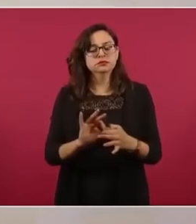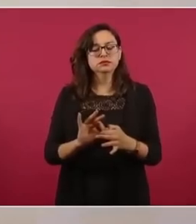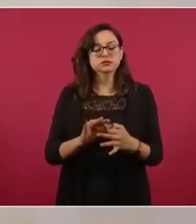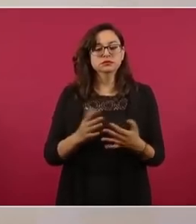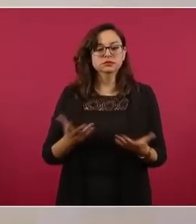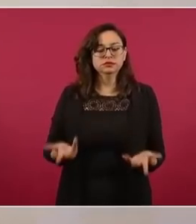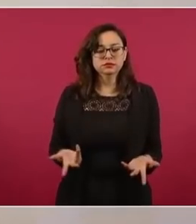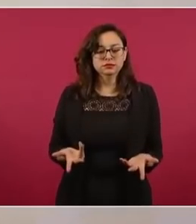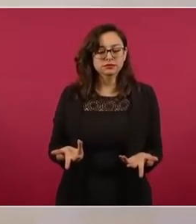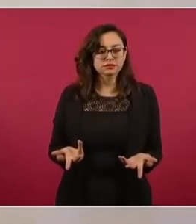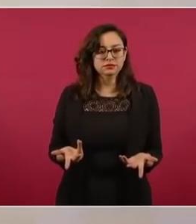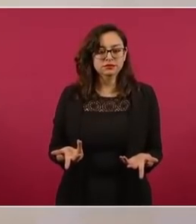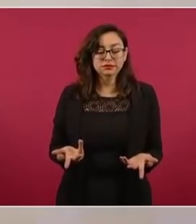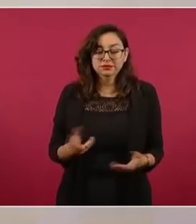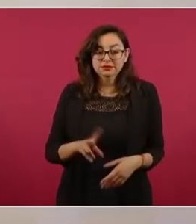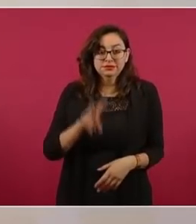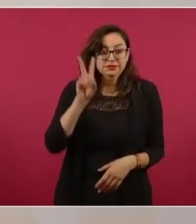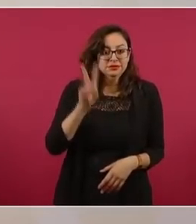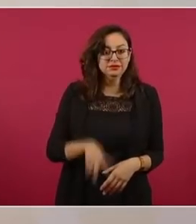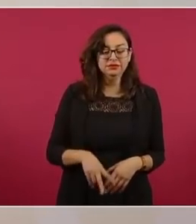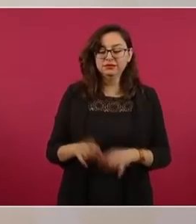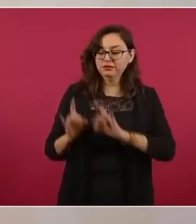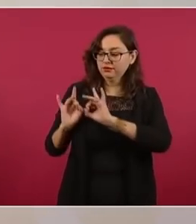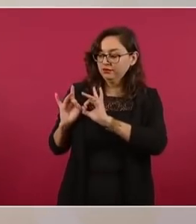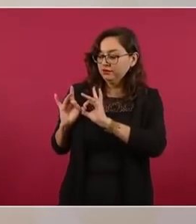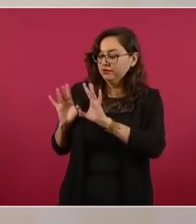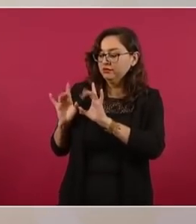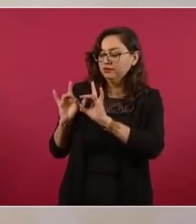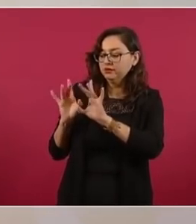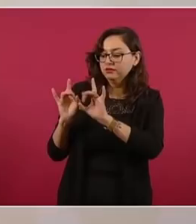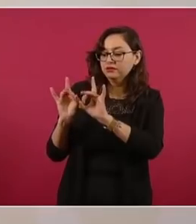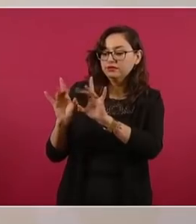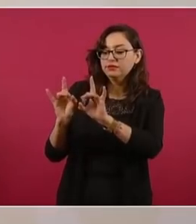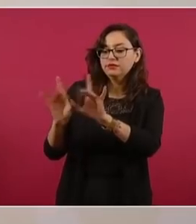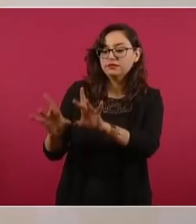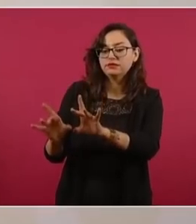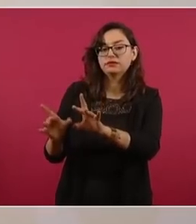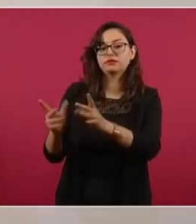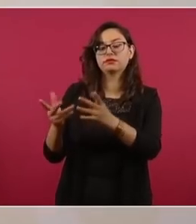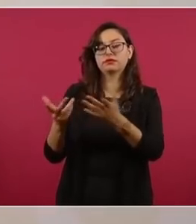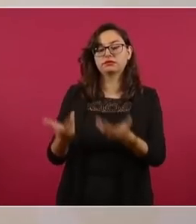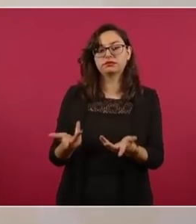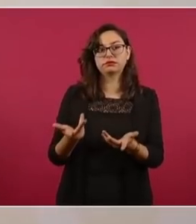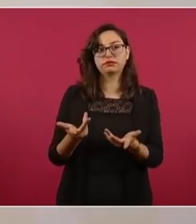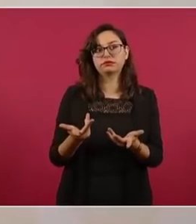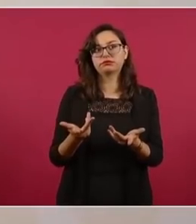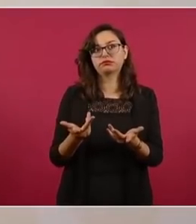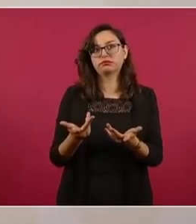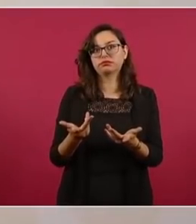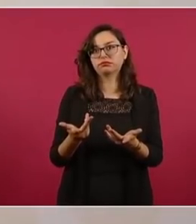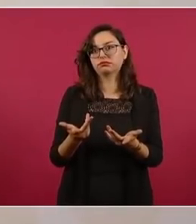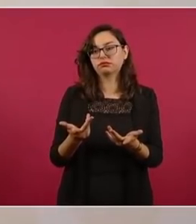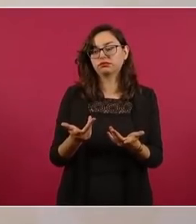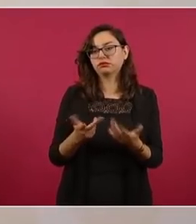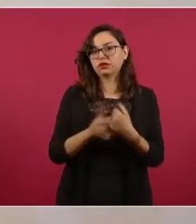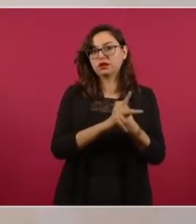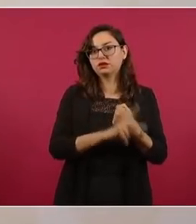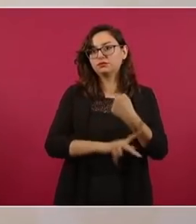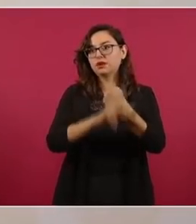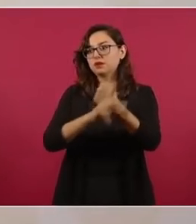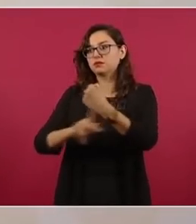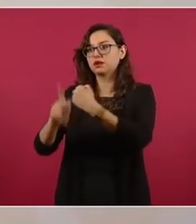somos lo mismo, cada pueblo tiene su idiosincrasia,